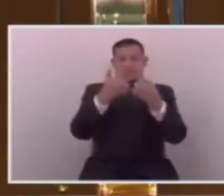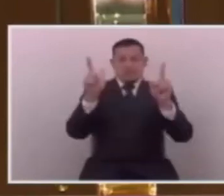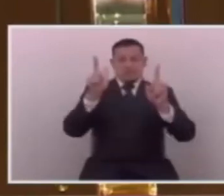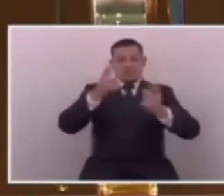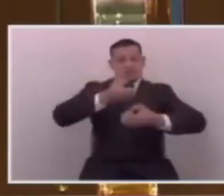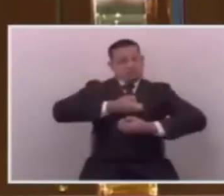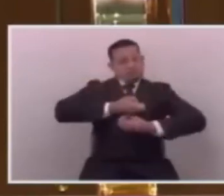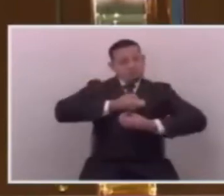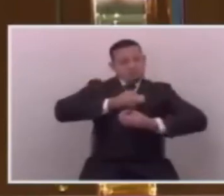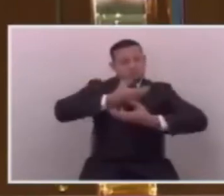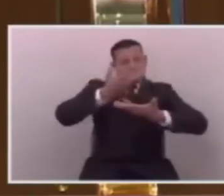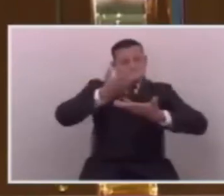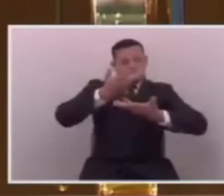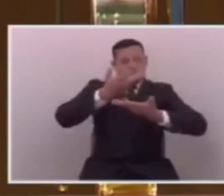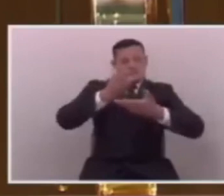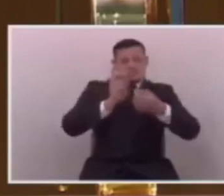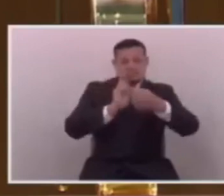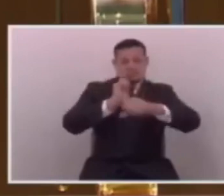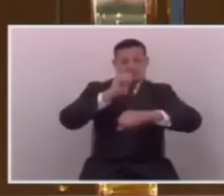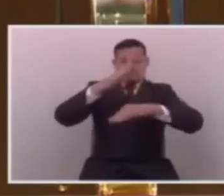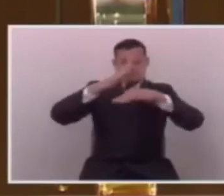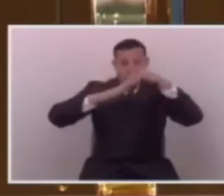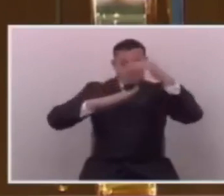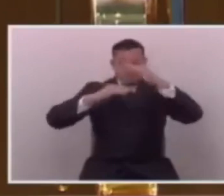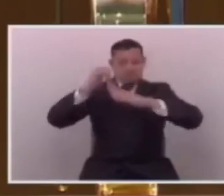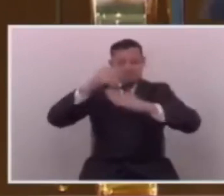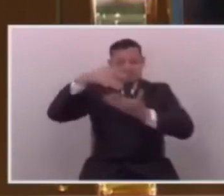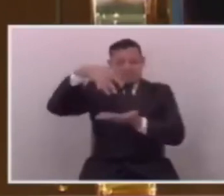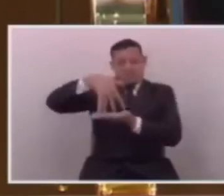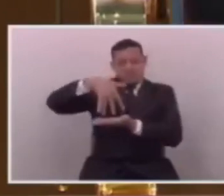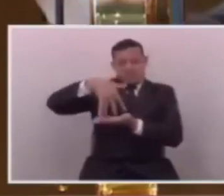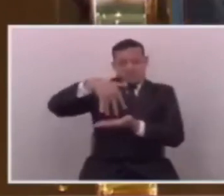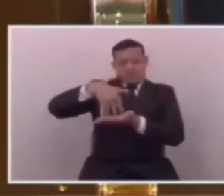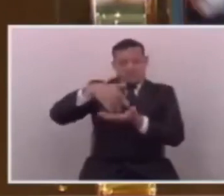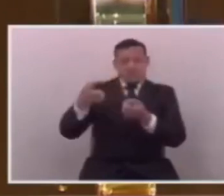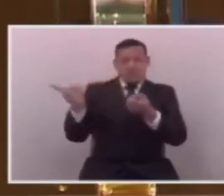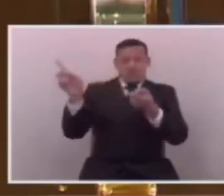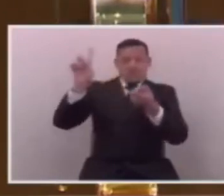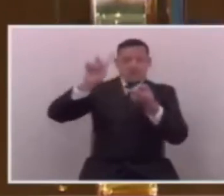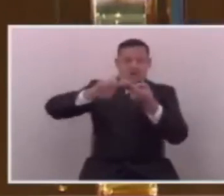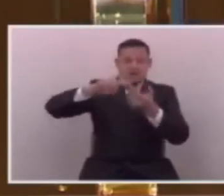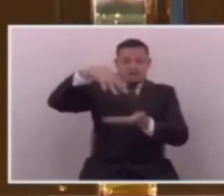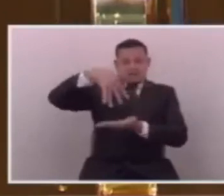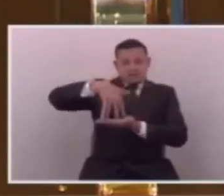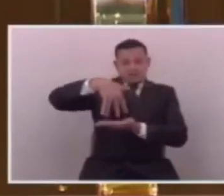expresión se construye del pueblo hacia el pueblo.